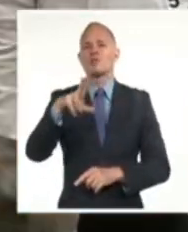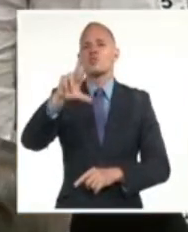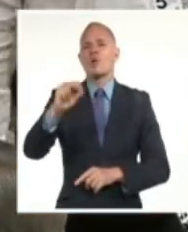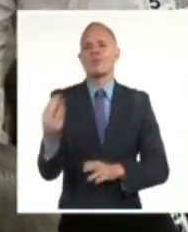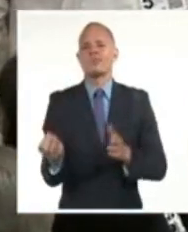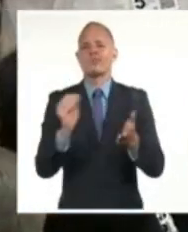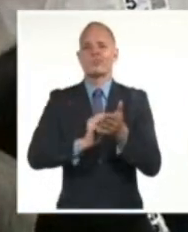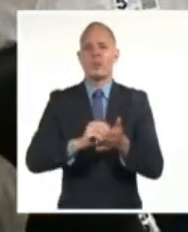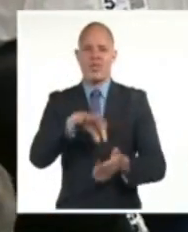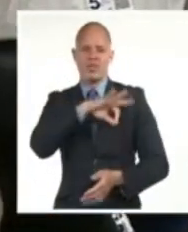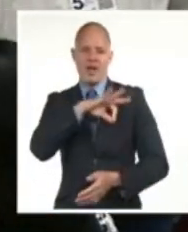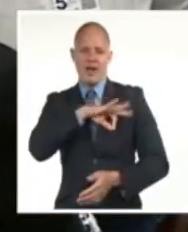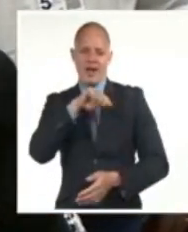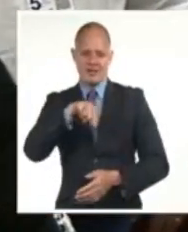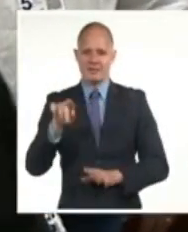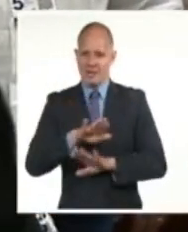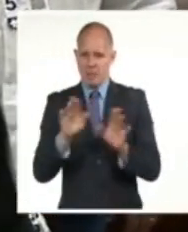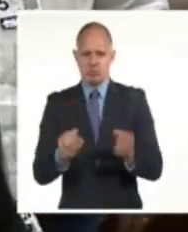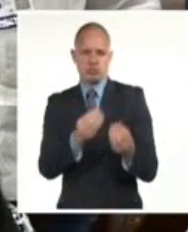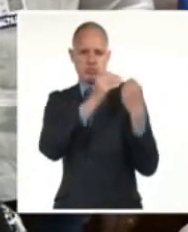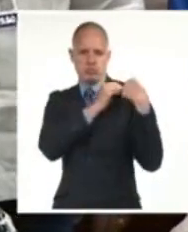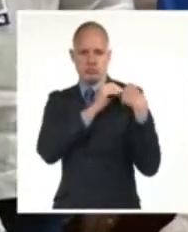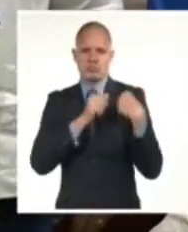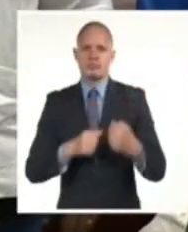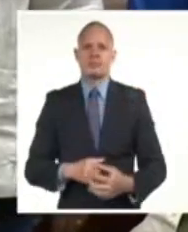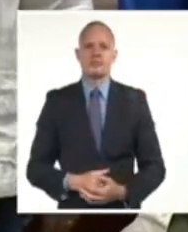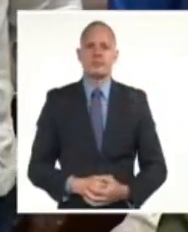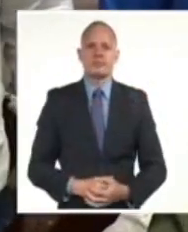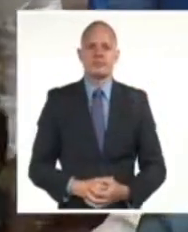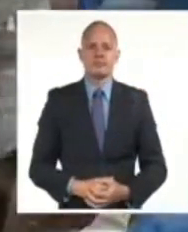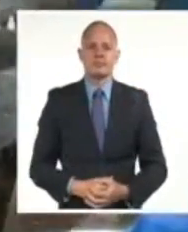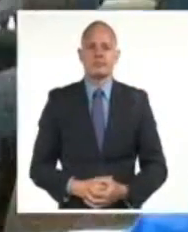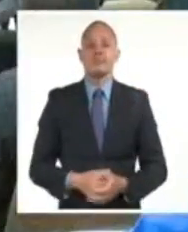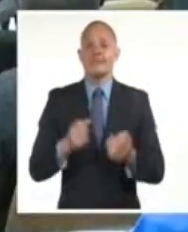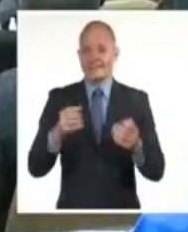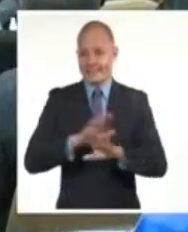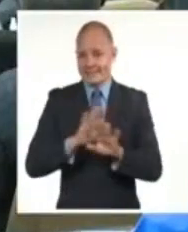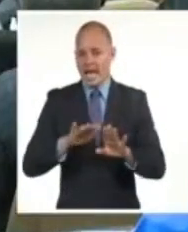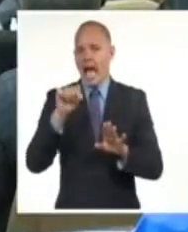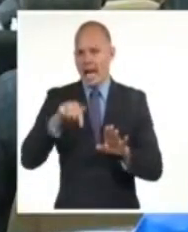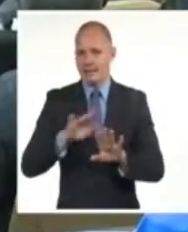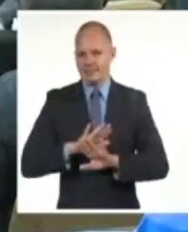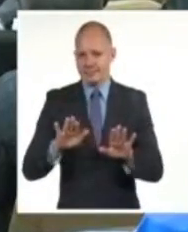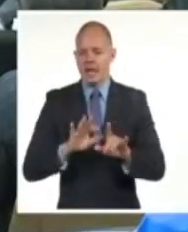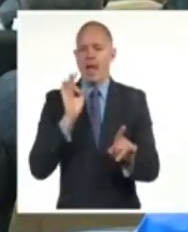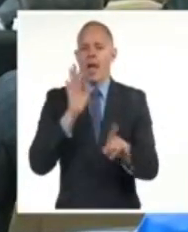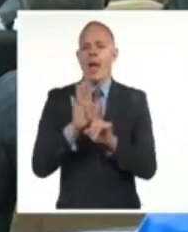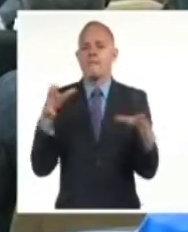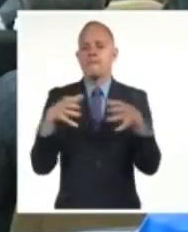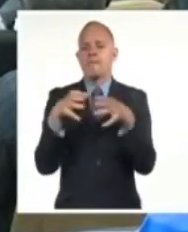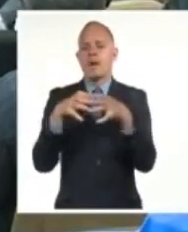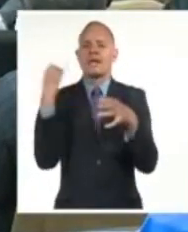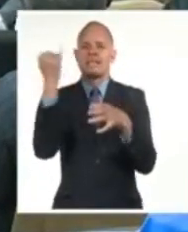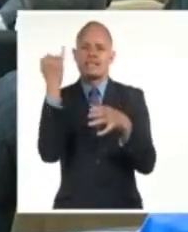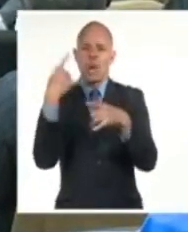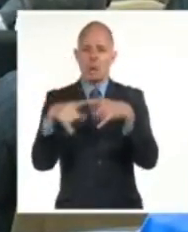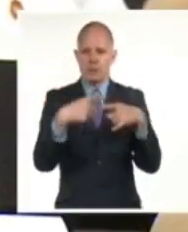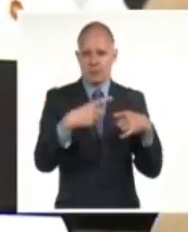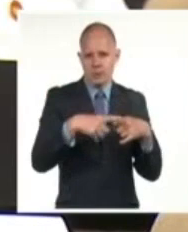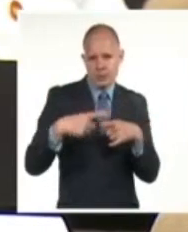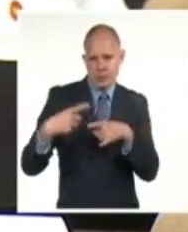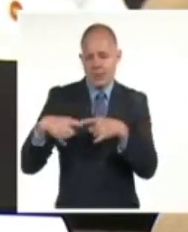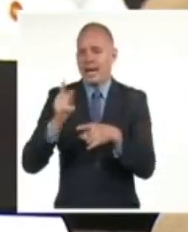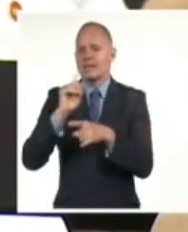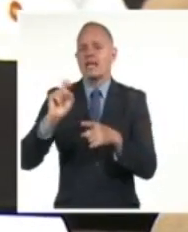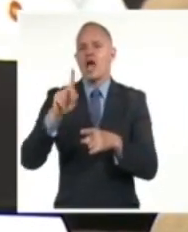el juramento hicieron posesión de sus cargos. En este contexto, la Comisión de Asuntos Internacionales dio a conocer